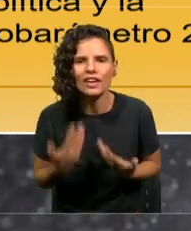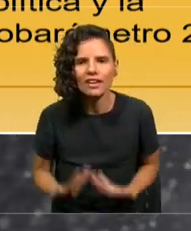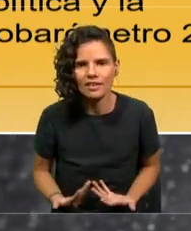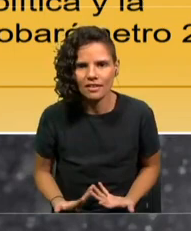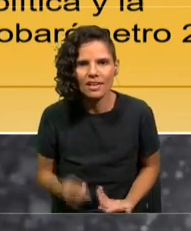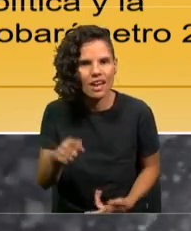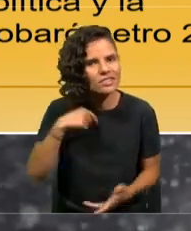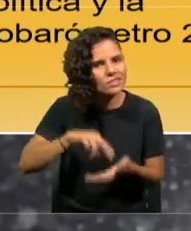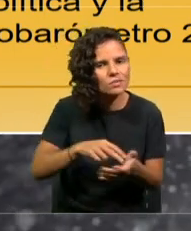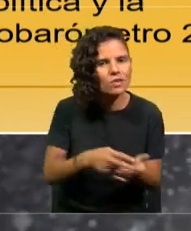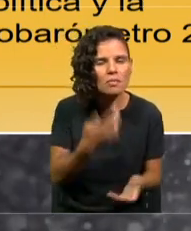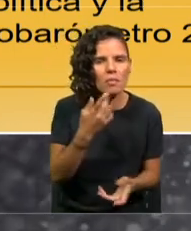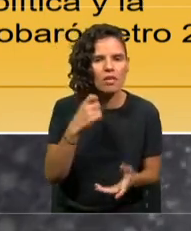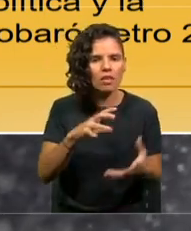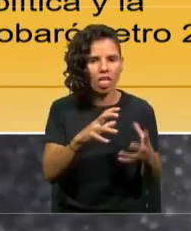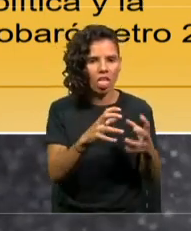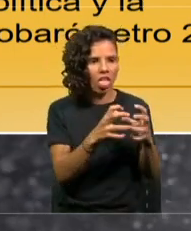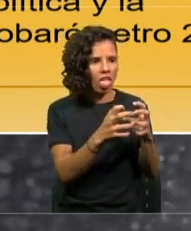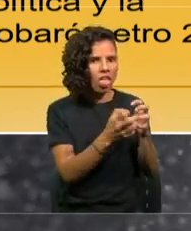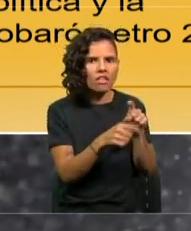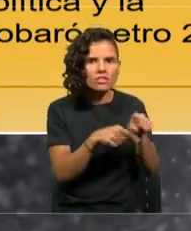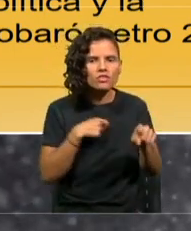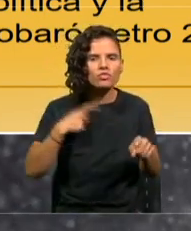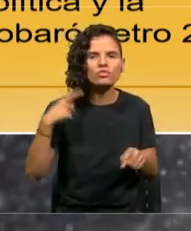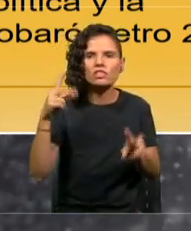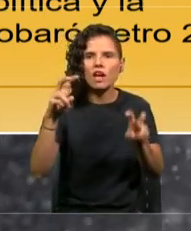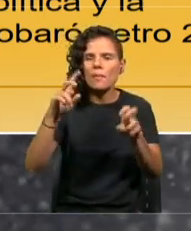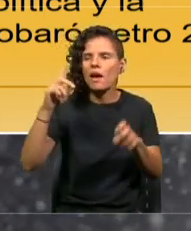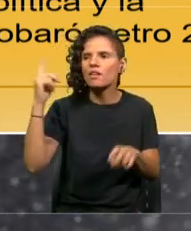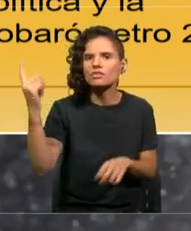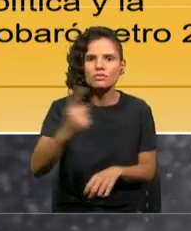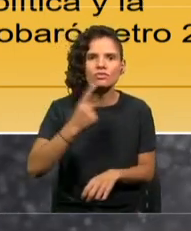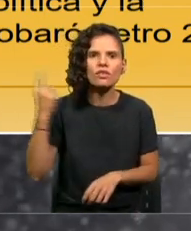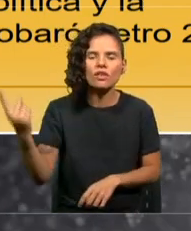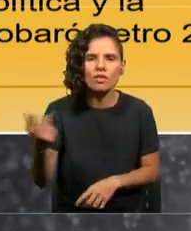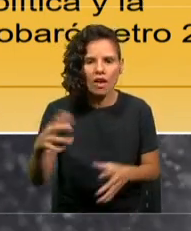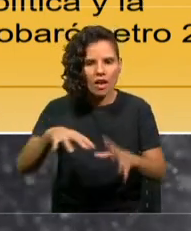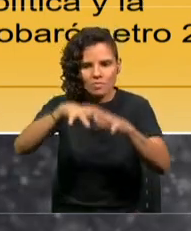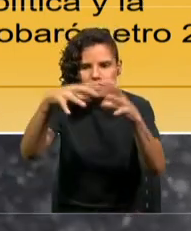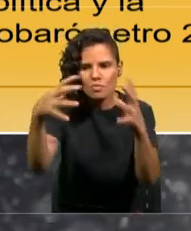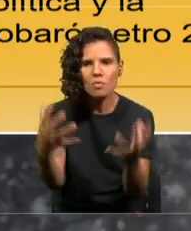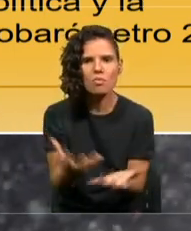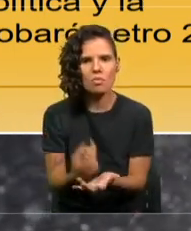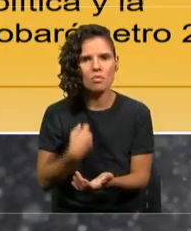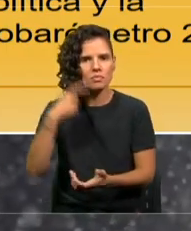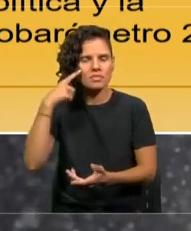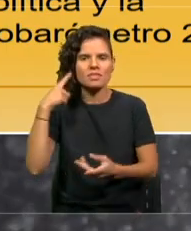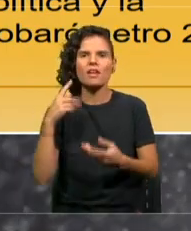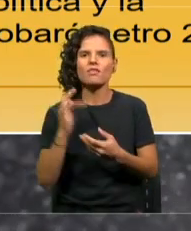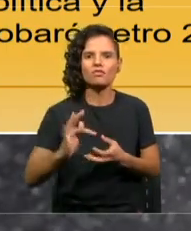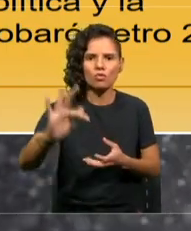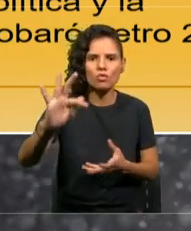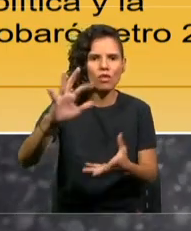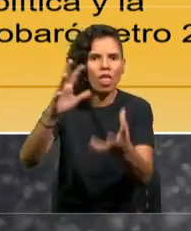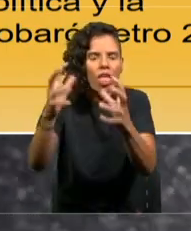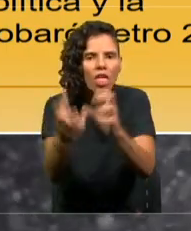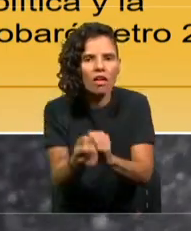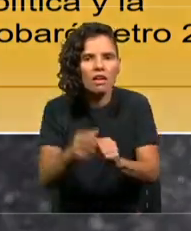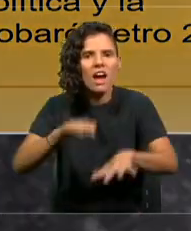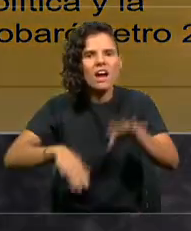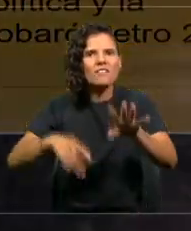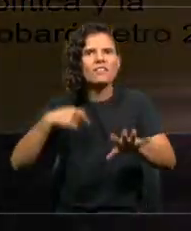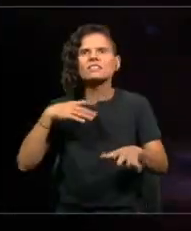Porque el cambio climático es una cuestión global. Es una cuestión de largo plazo. Estamos hablando de temas de clima que a veces demoran